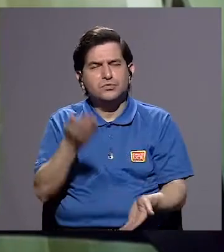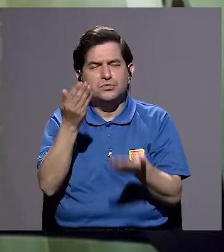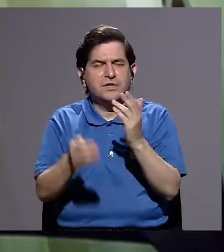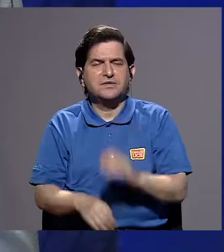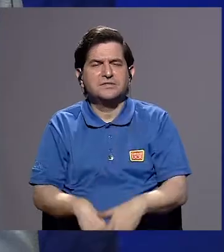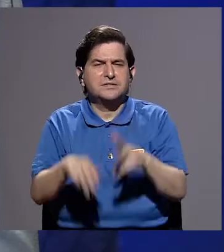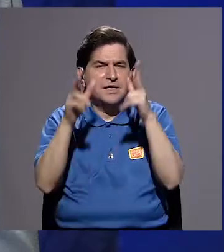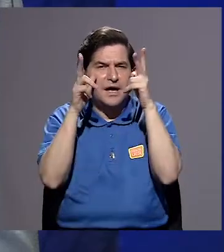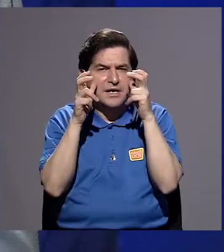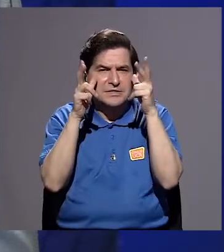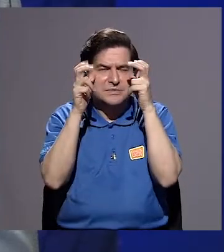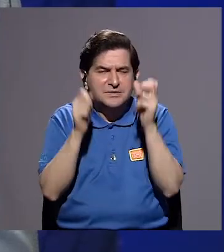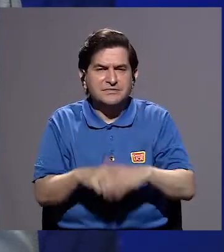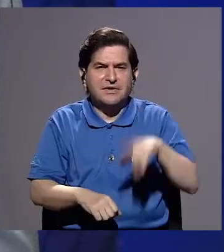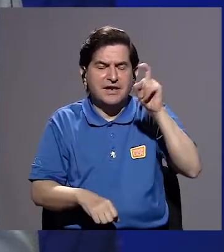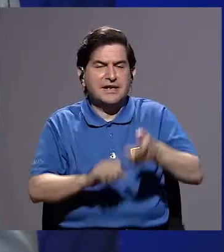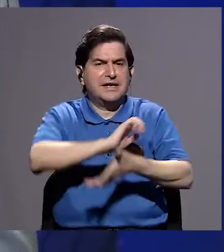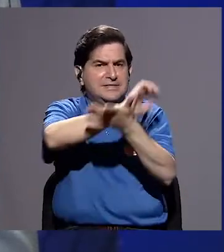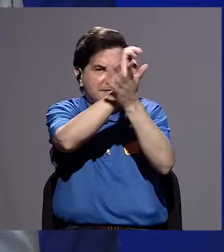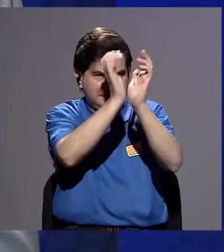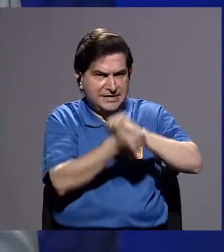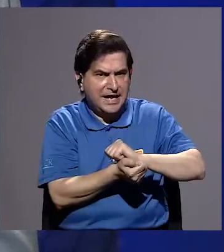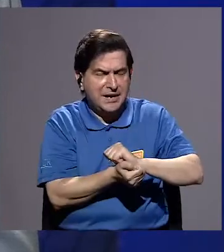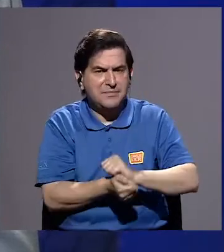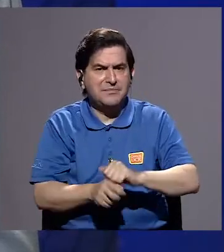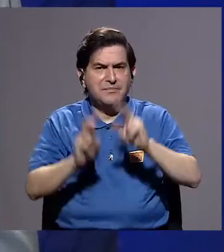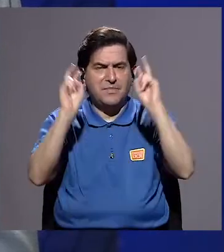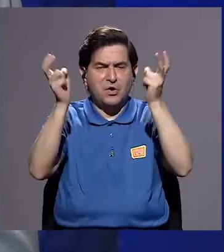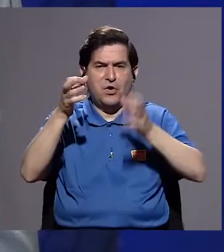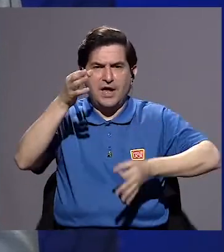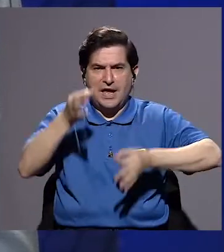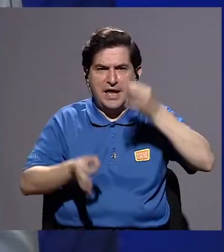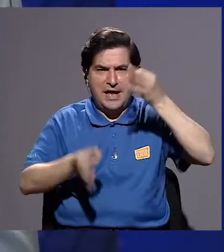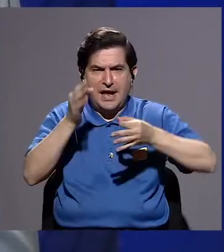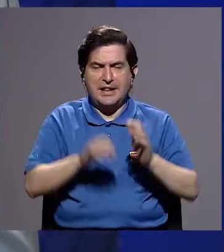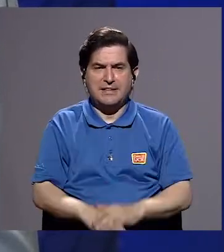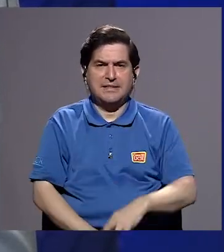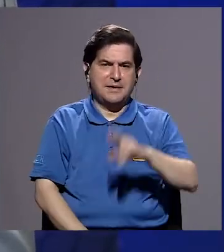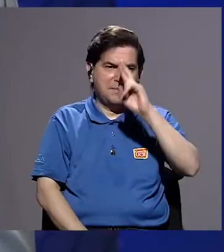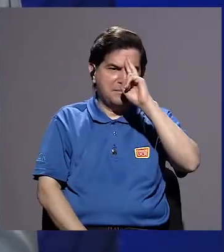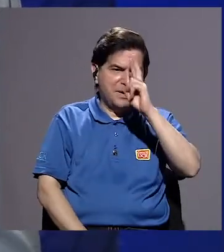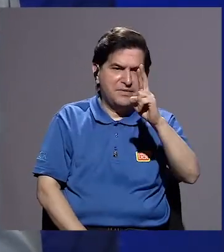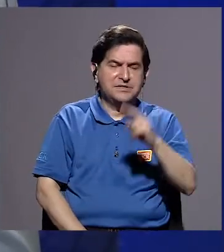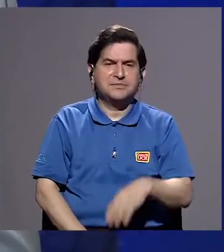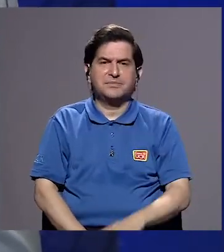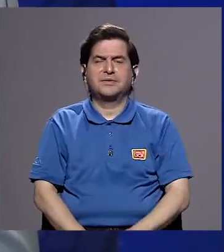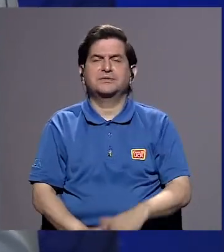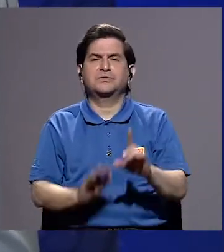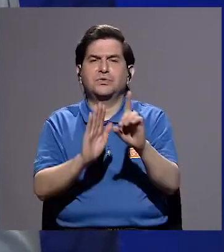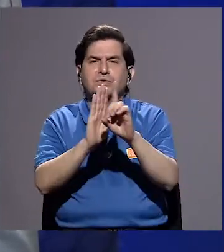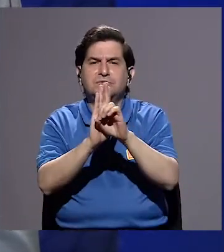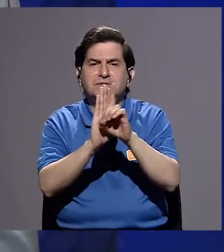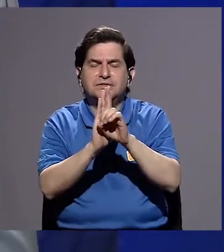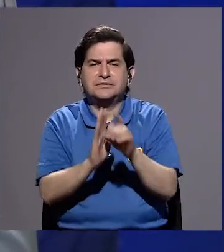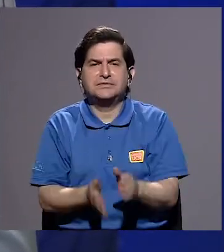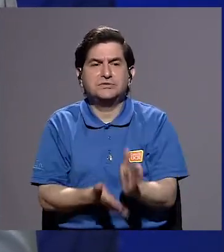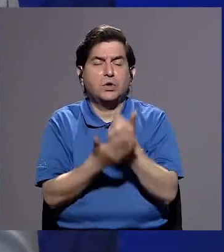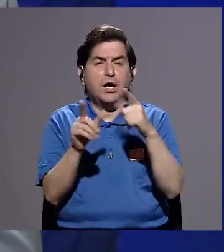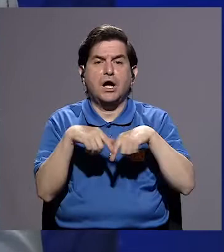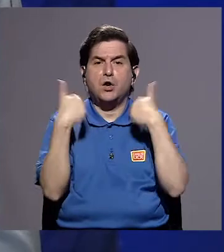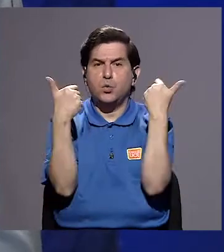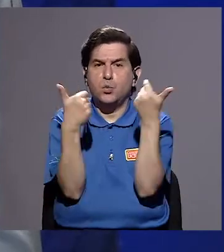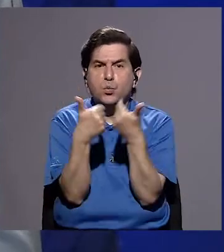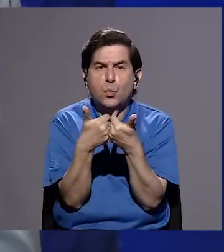usted necesidad de cambios en materia jurídica para el respeto de los derechos de algún